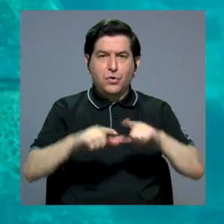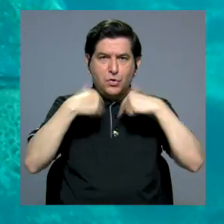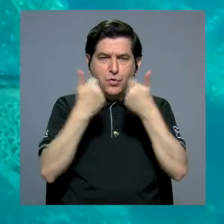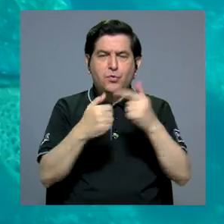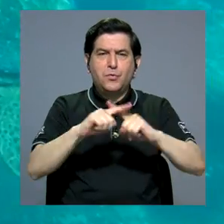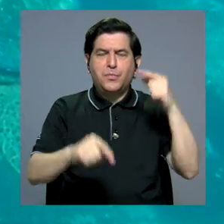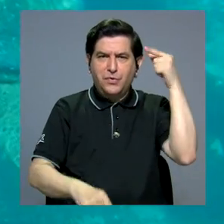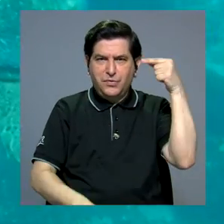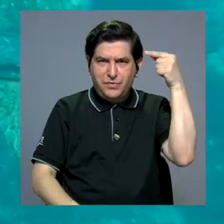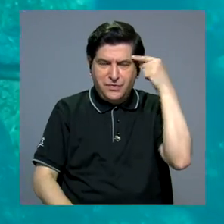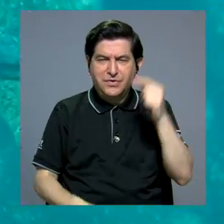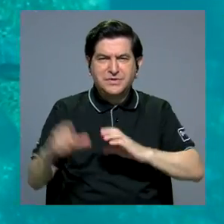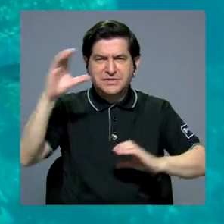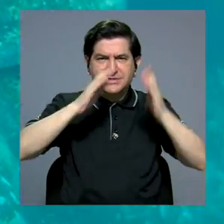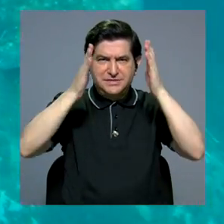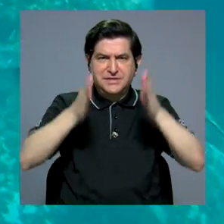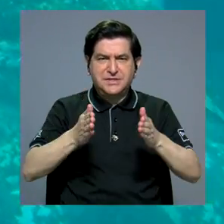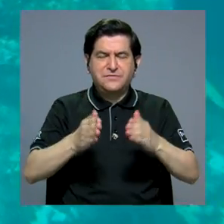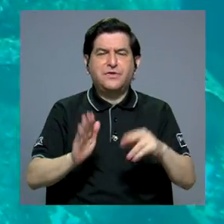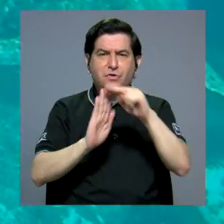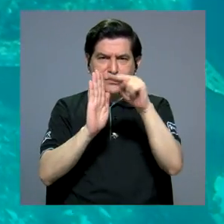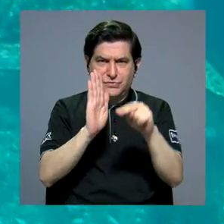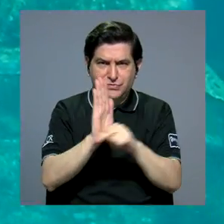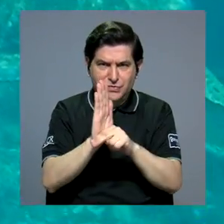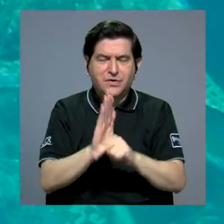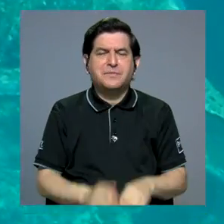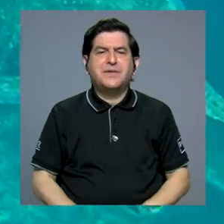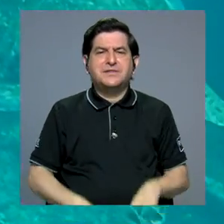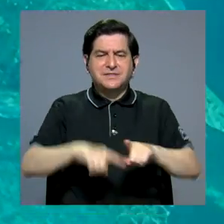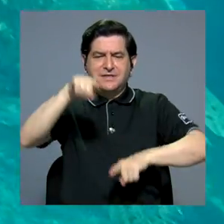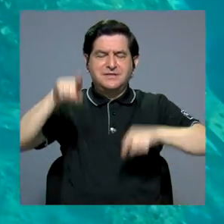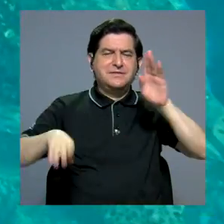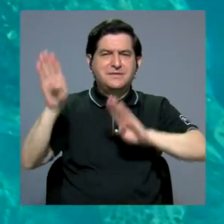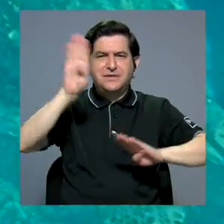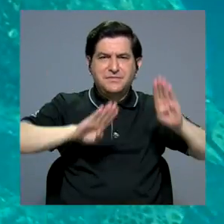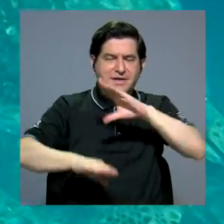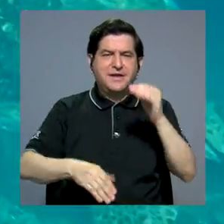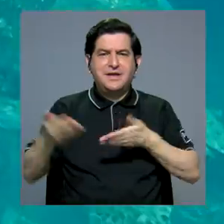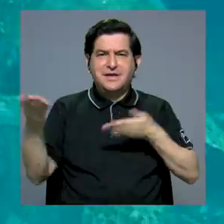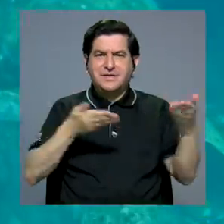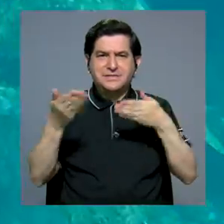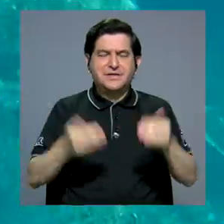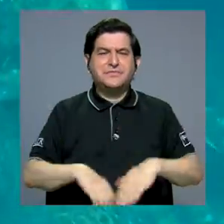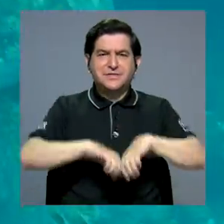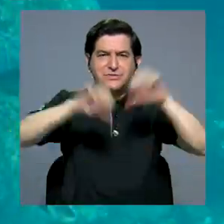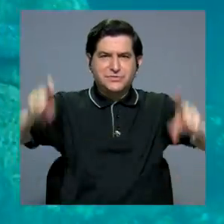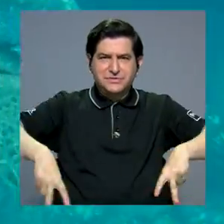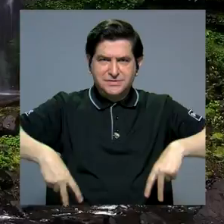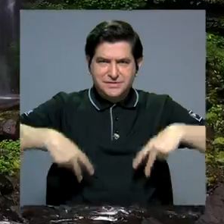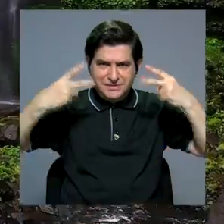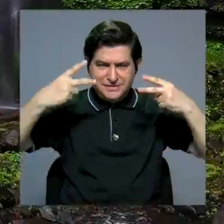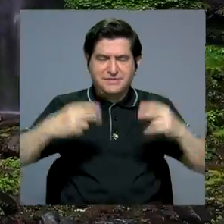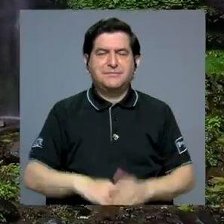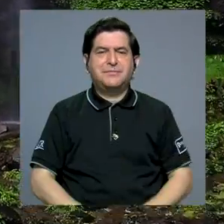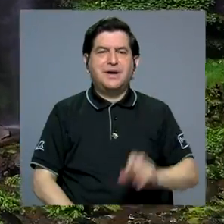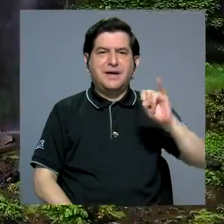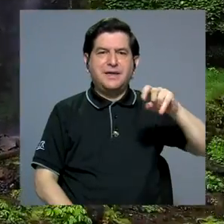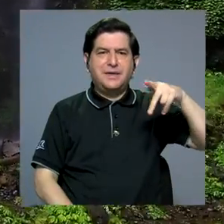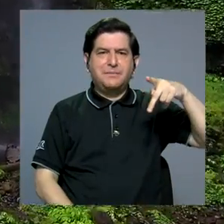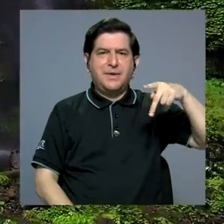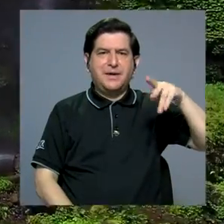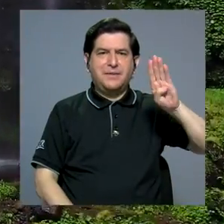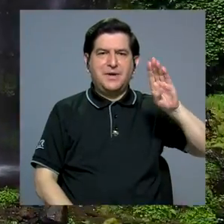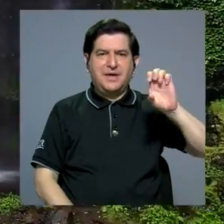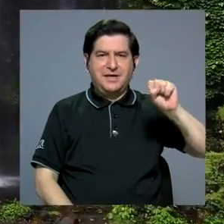Intergubernamental Científico-Normativa sobre Diversidad Biológica y Servicios de los Ecosistemas, IPDES.